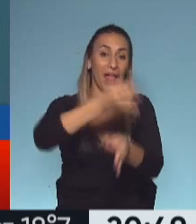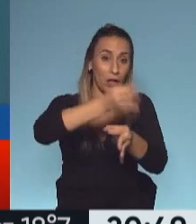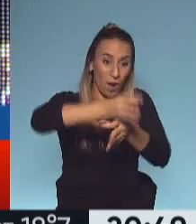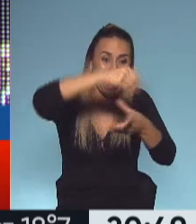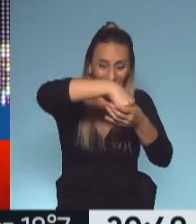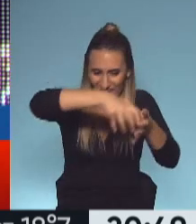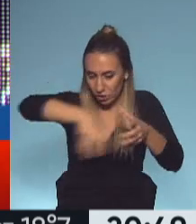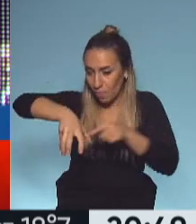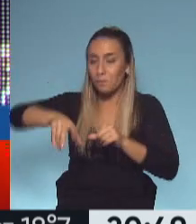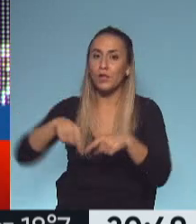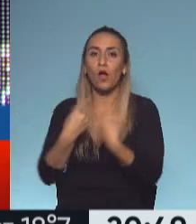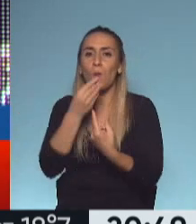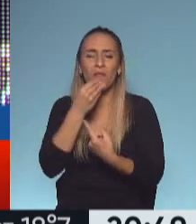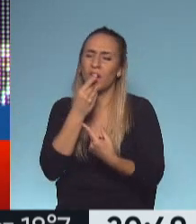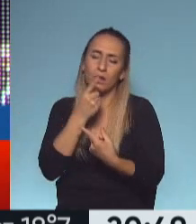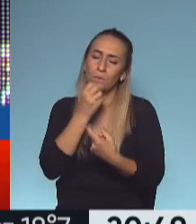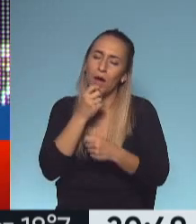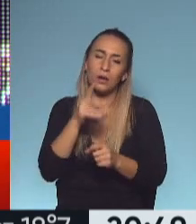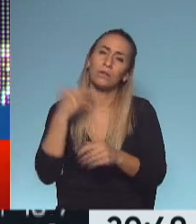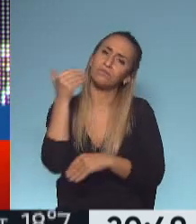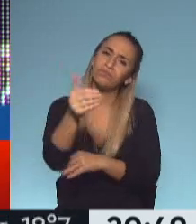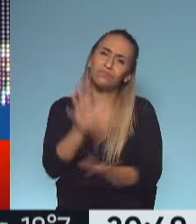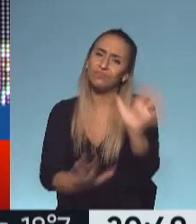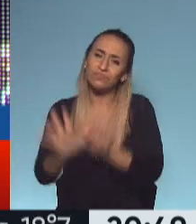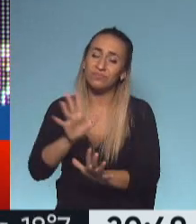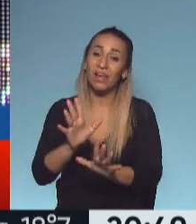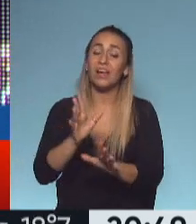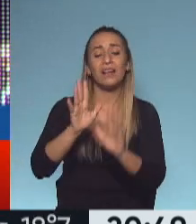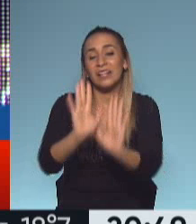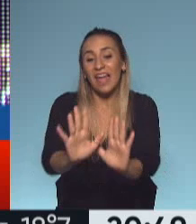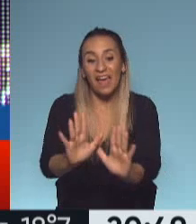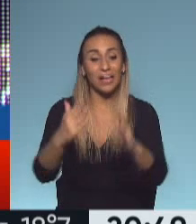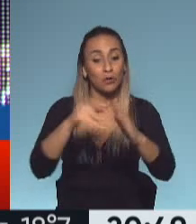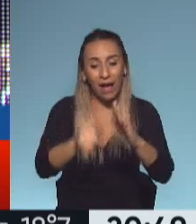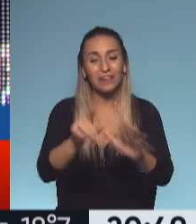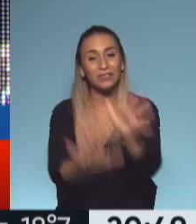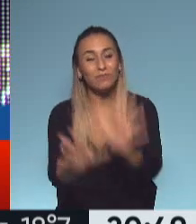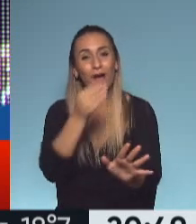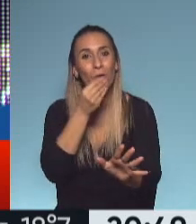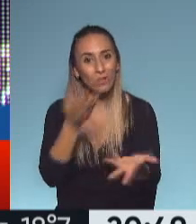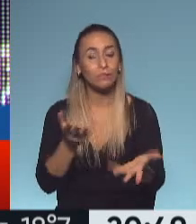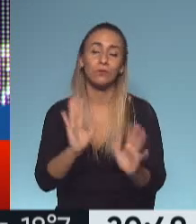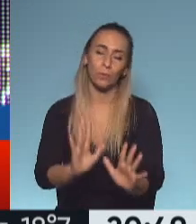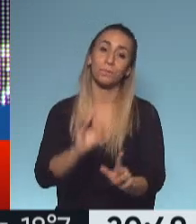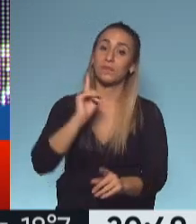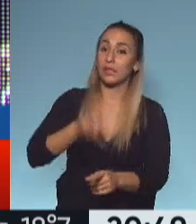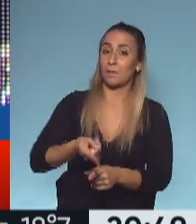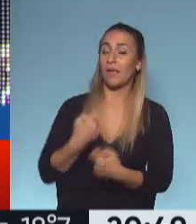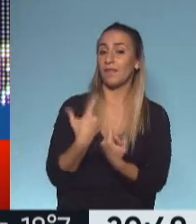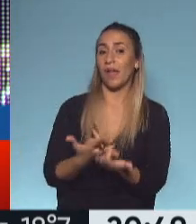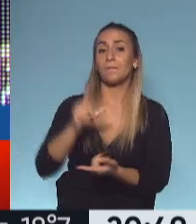esté en las casas, ¿no? Ese es el desafío. supuesto, y ahí tenemos, ¿no? Mayor presupuesto para comedores, el 50% de la tarjeta alimentar que se implementó